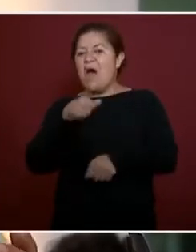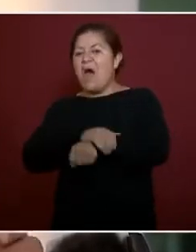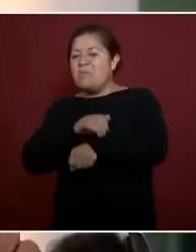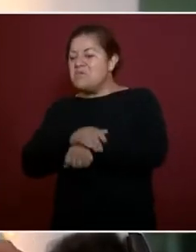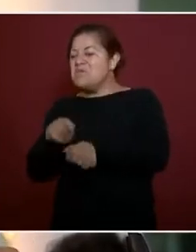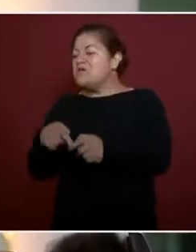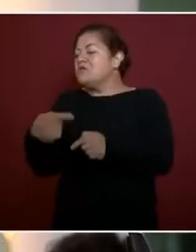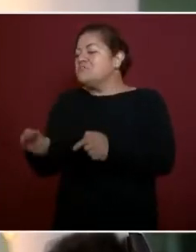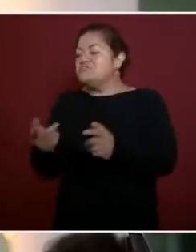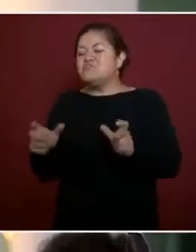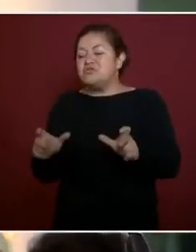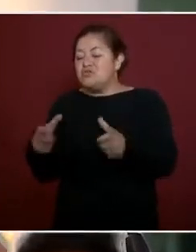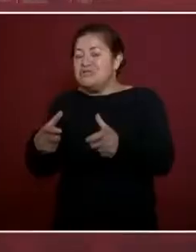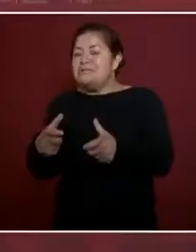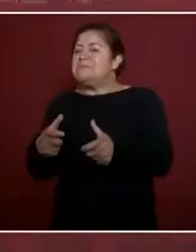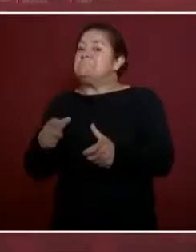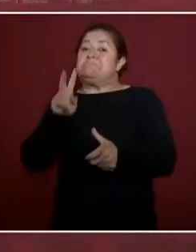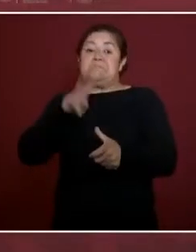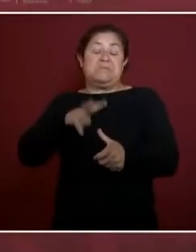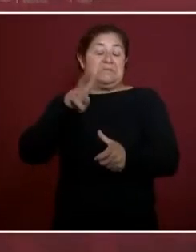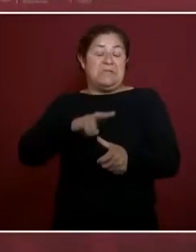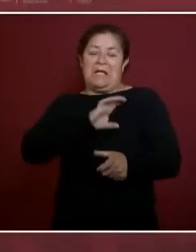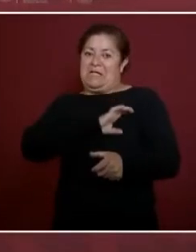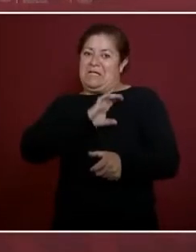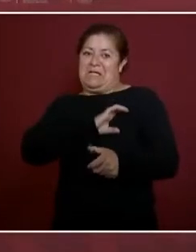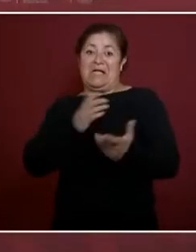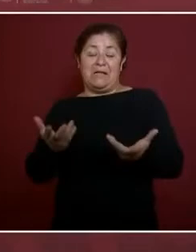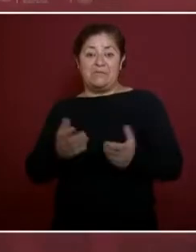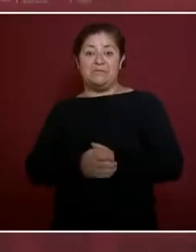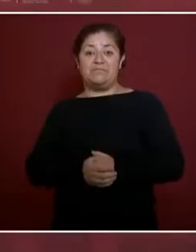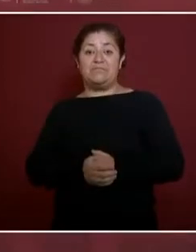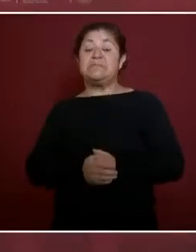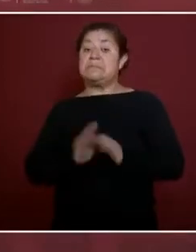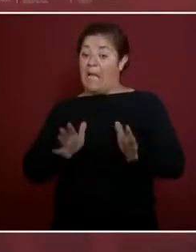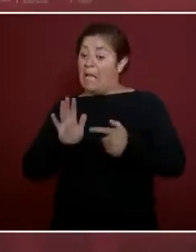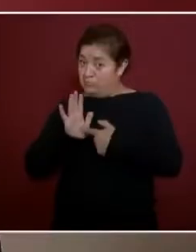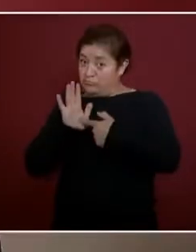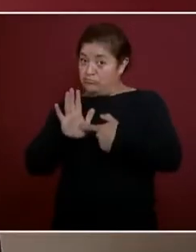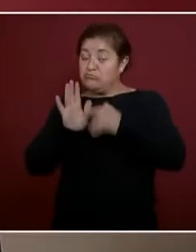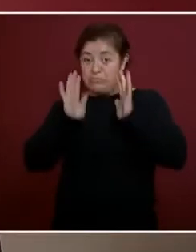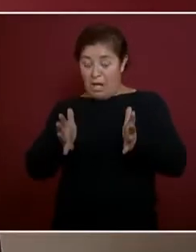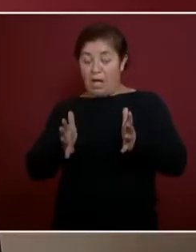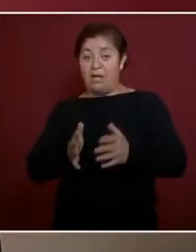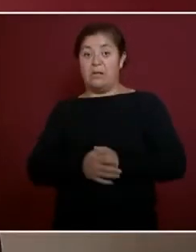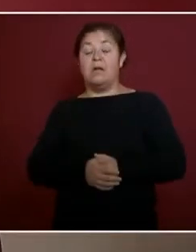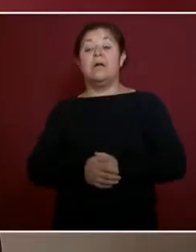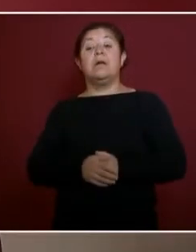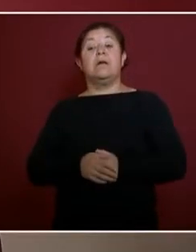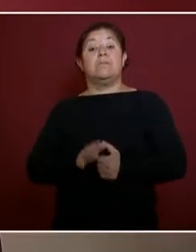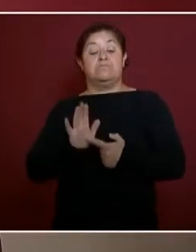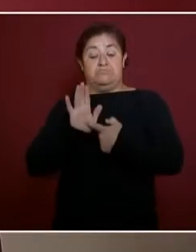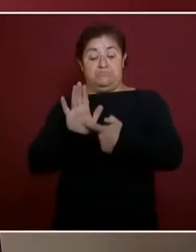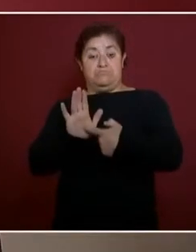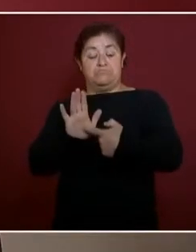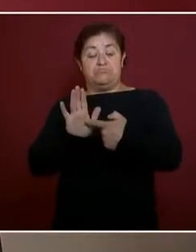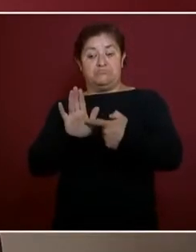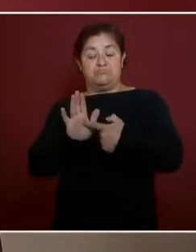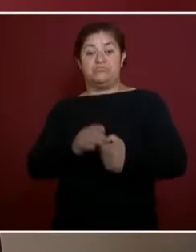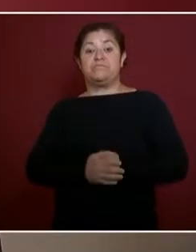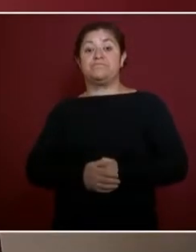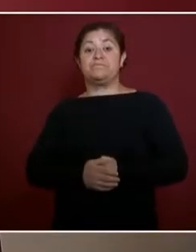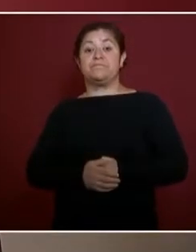está demostrado que entre más se conserve la